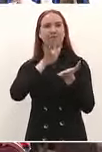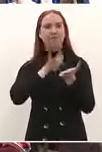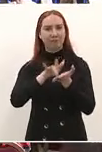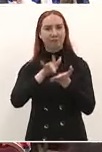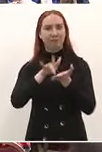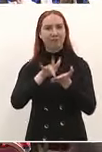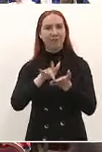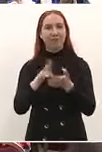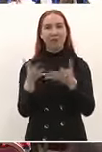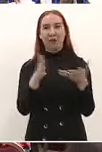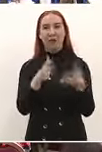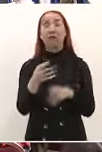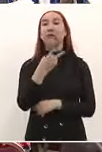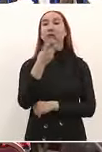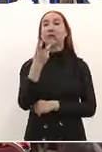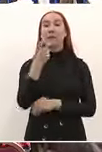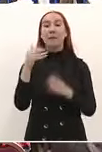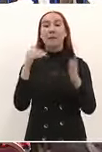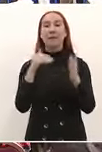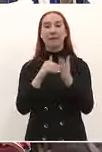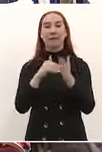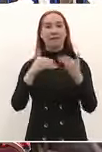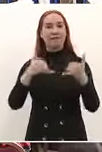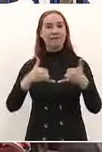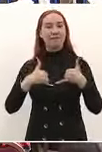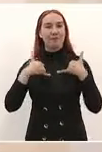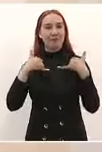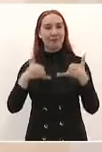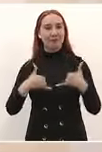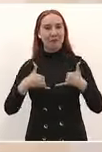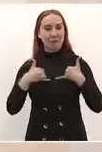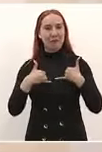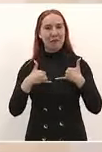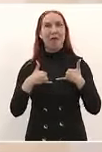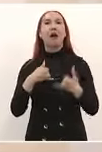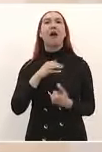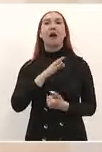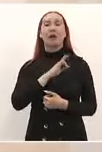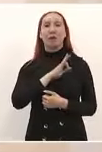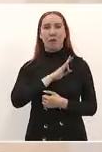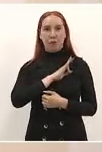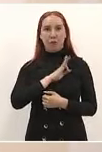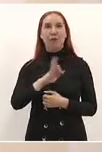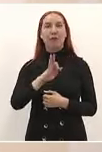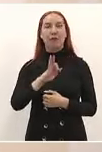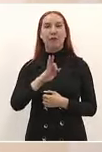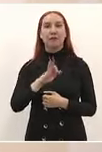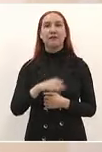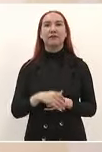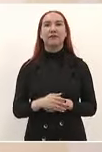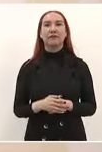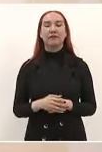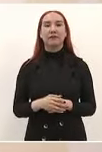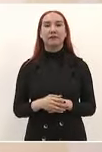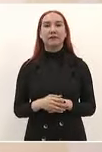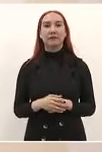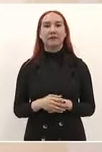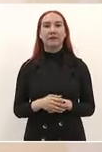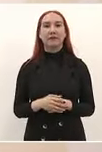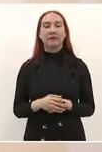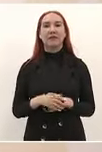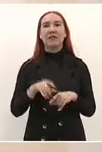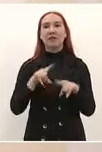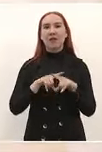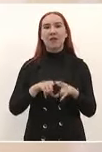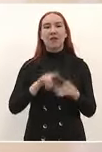Más de 200 mil jóvenes empiezan a tener celulía, empiezan a tener programa